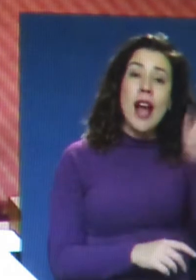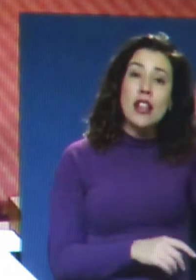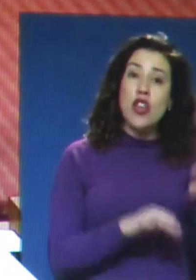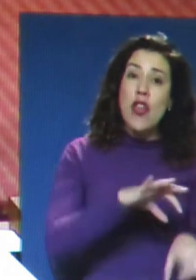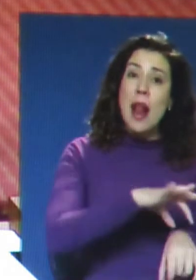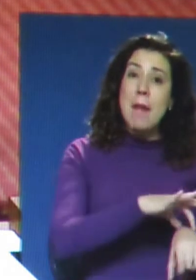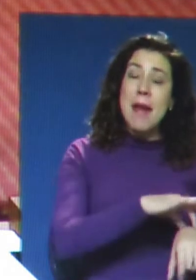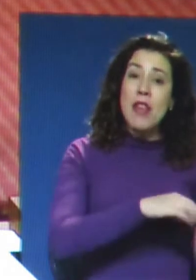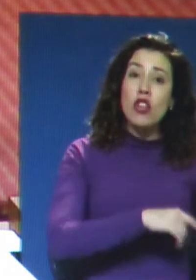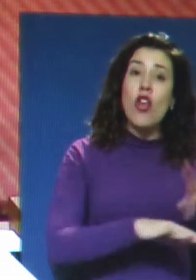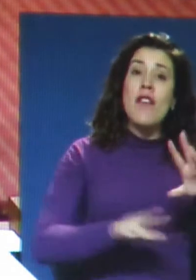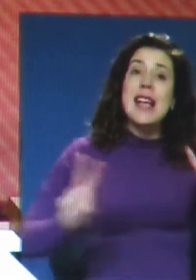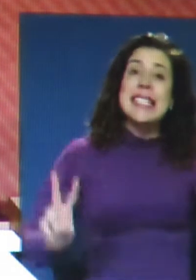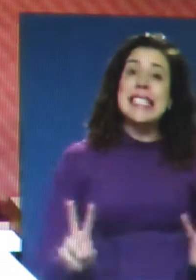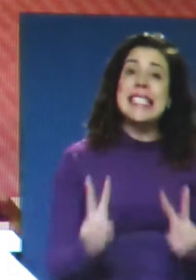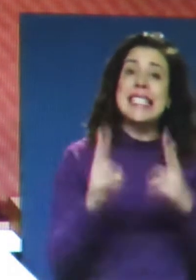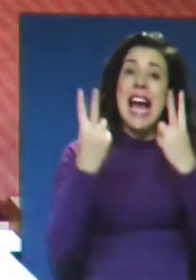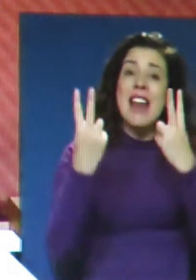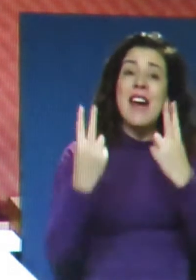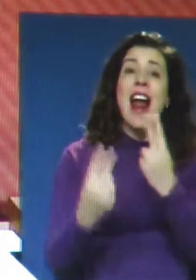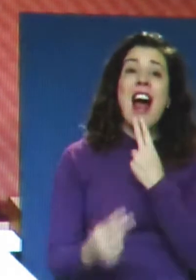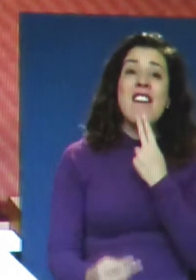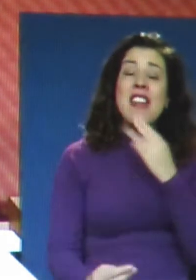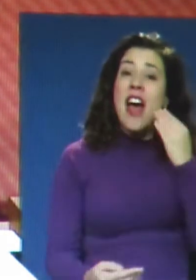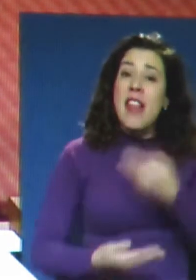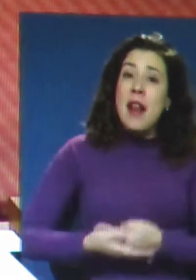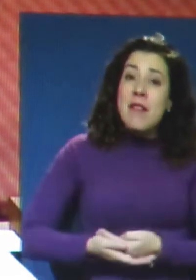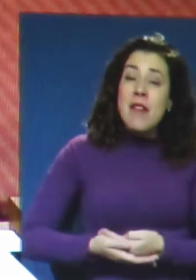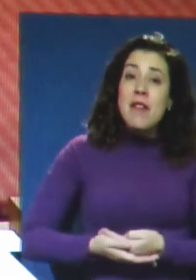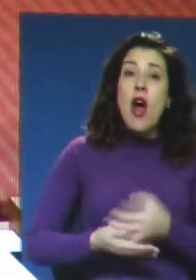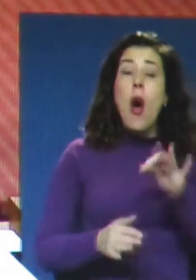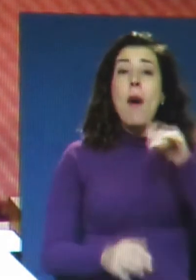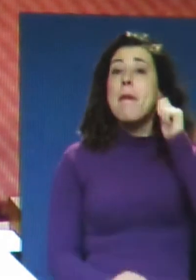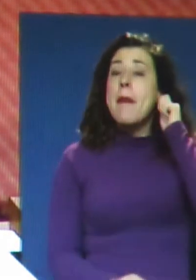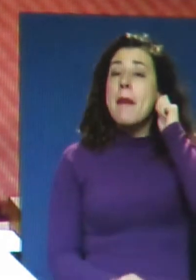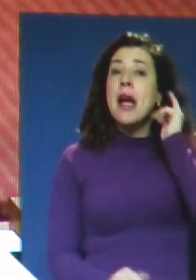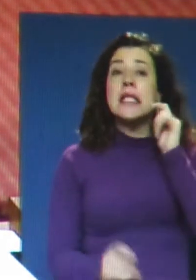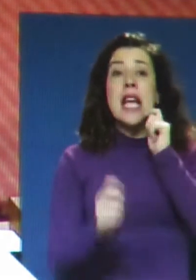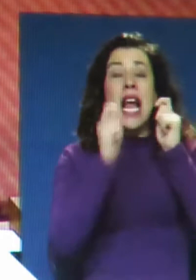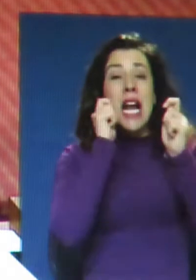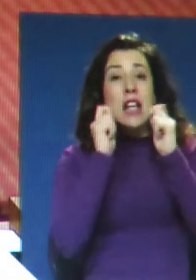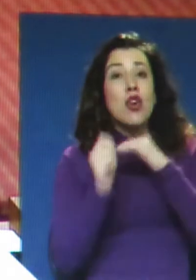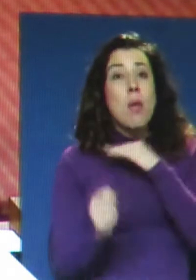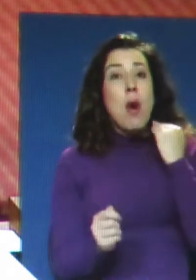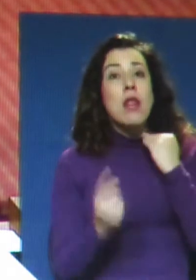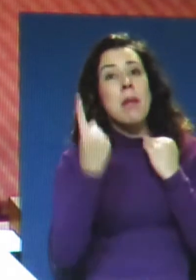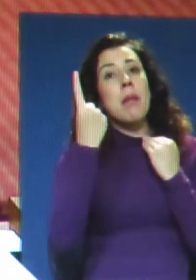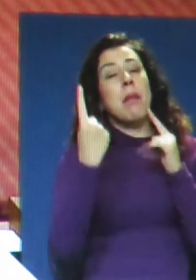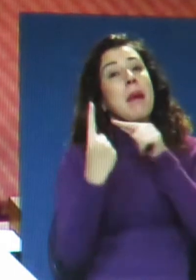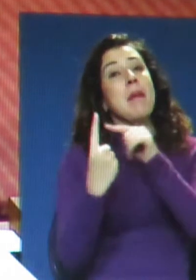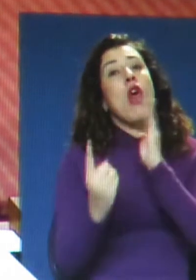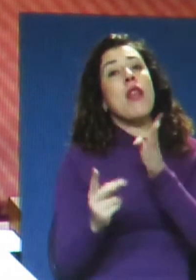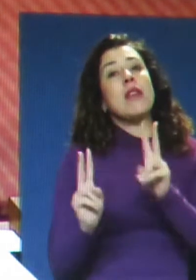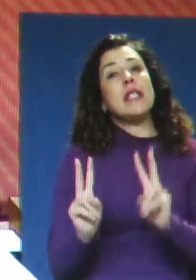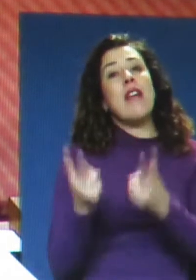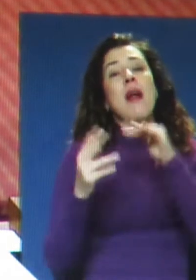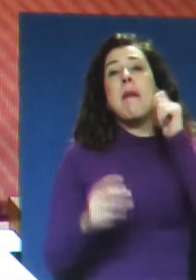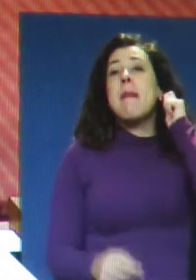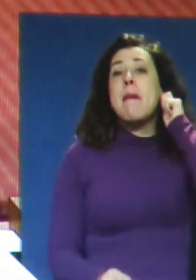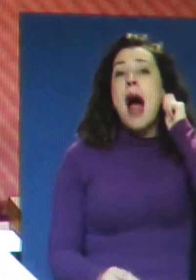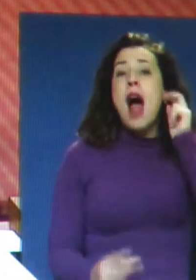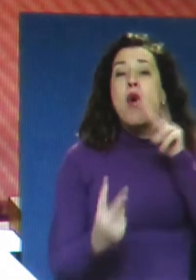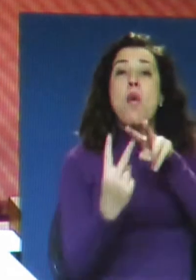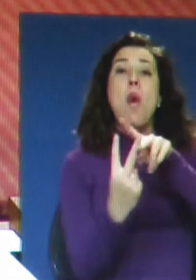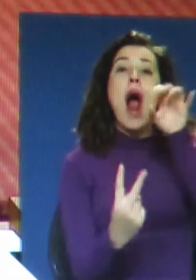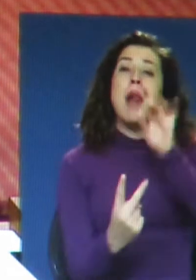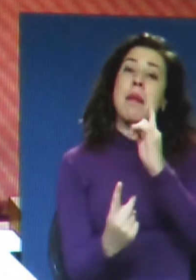médico y su equipo salvar la vida del menor y de la madre y ante riesgo de muerte a la madre ante una situación apremiante.